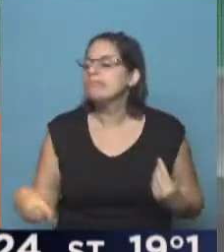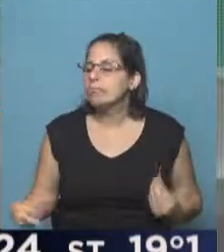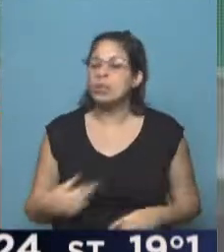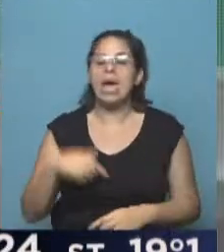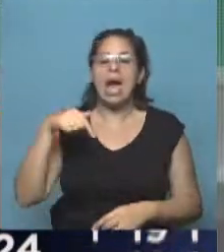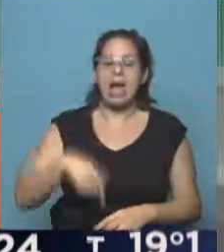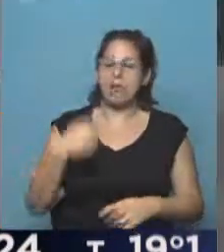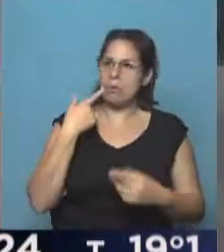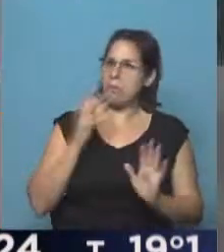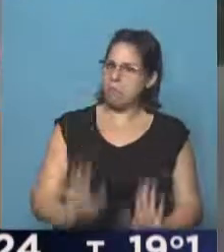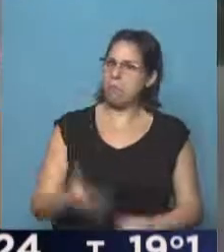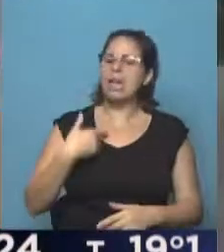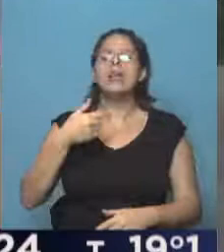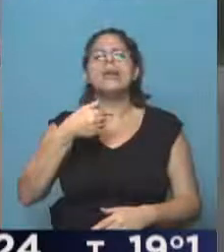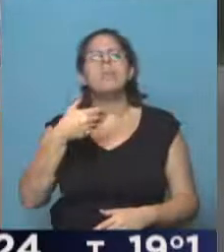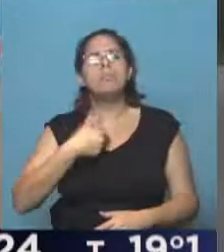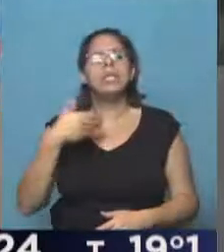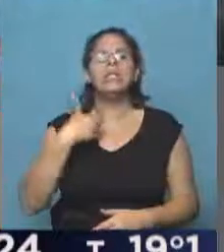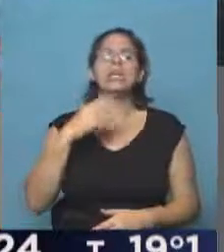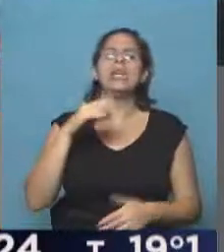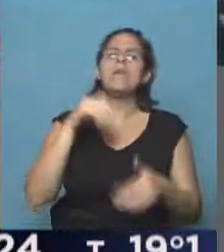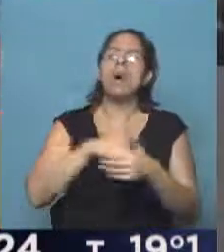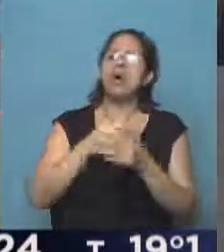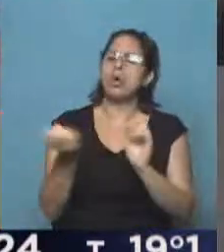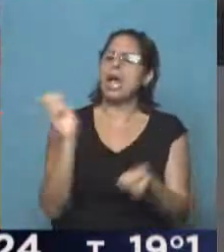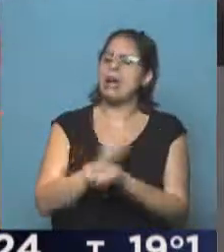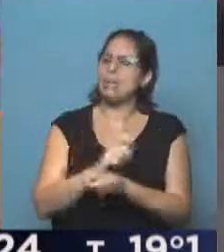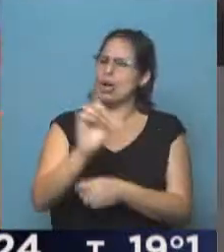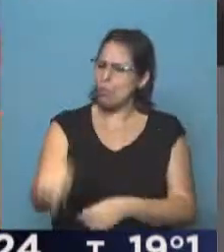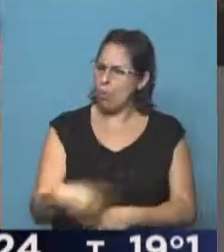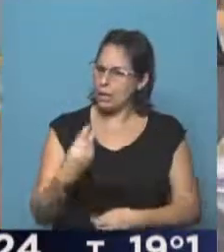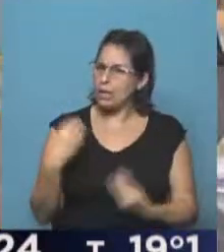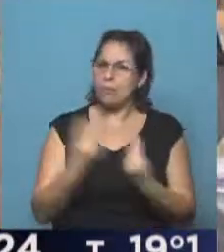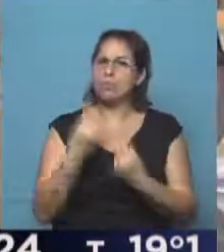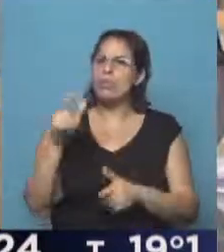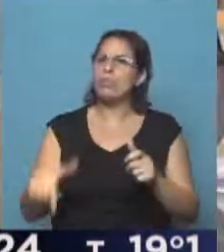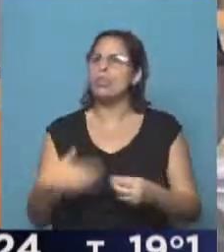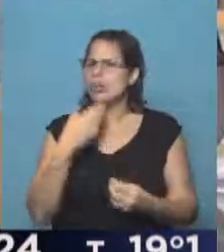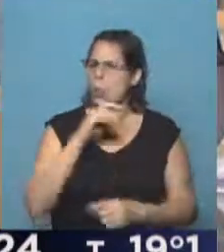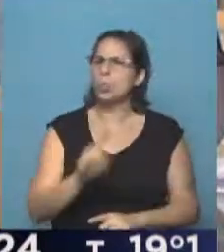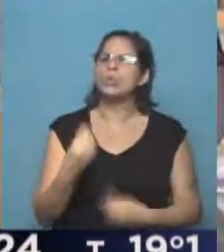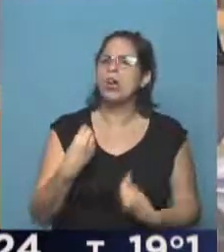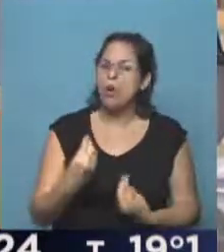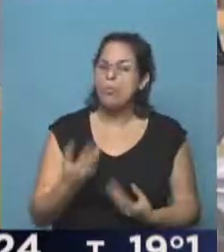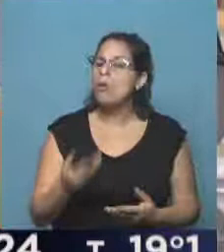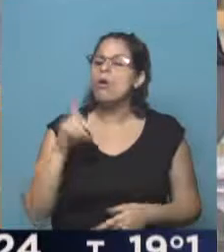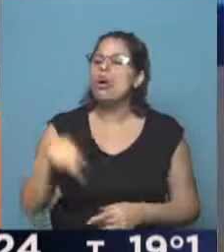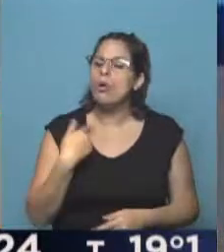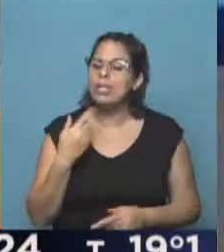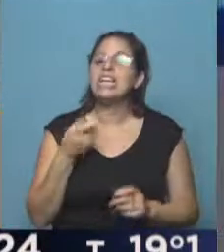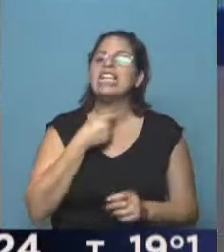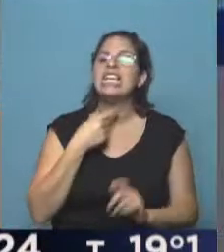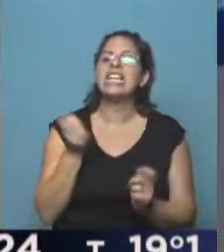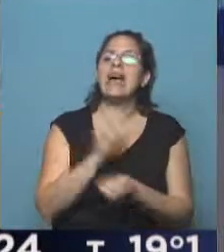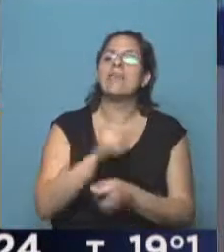había muchos pedidos de cambio de banco. Entonces queríamos aprovechar para pasar el qué? ¿Porque había mucha gente? ¿Porque no les gustaba la atención? Justamente